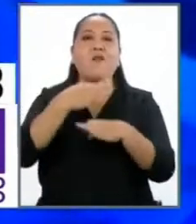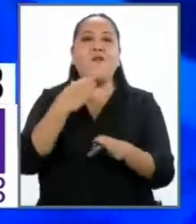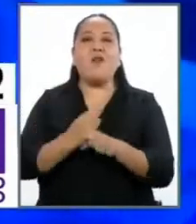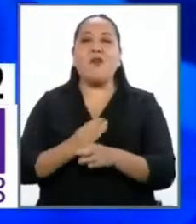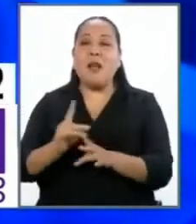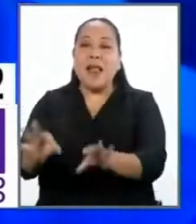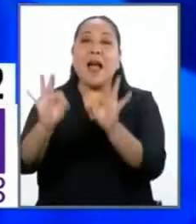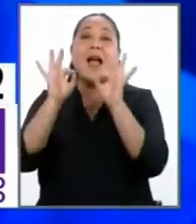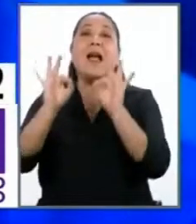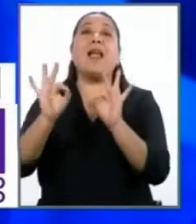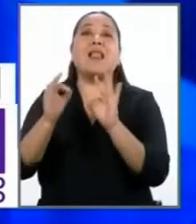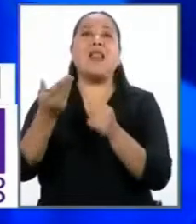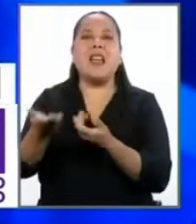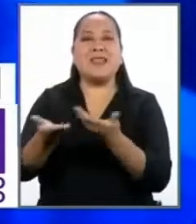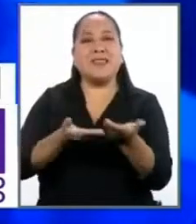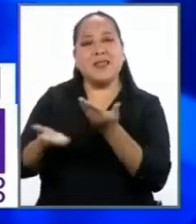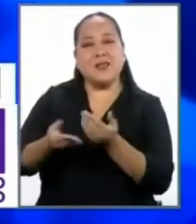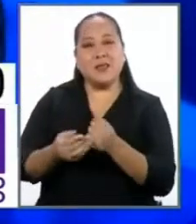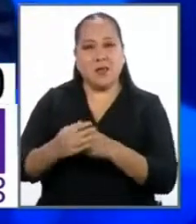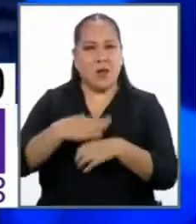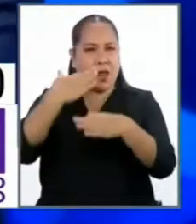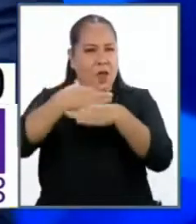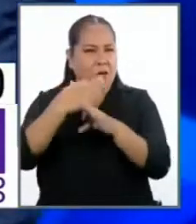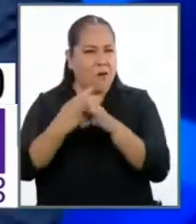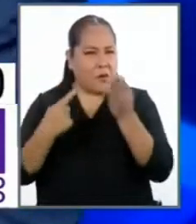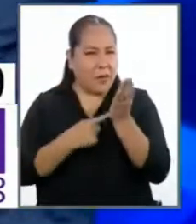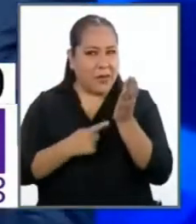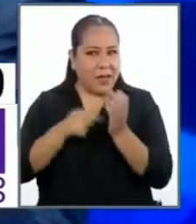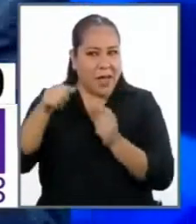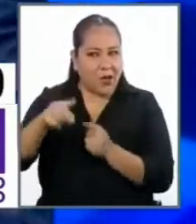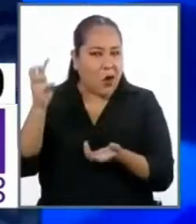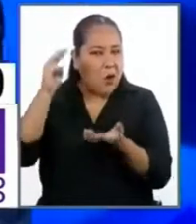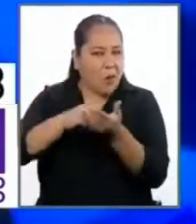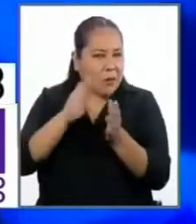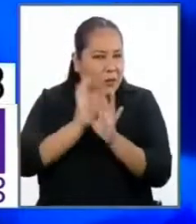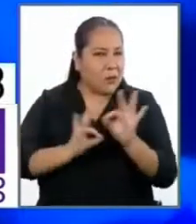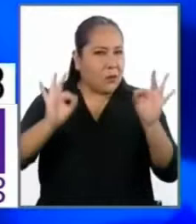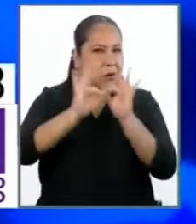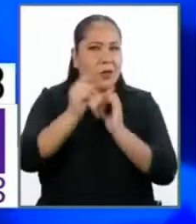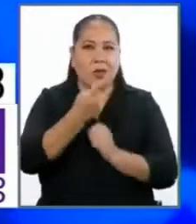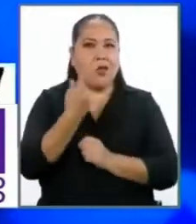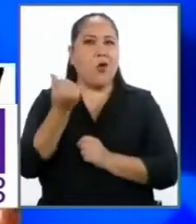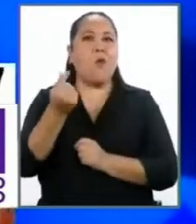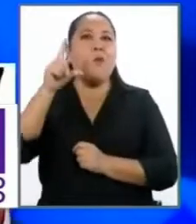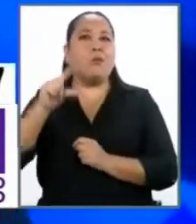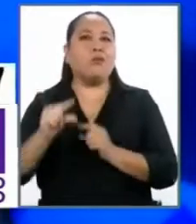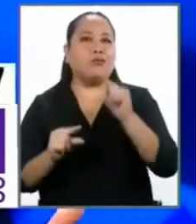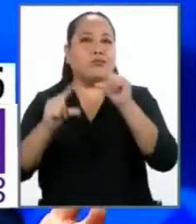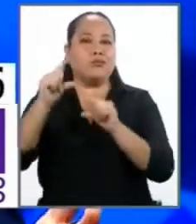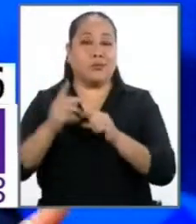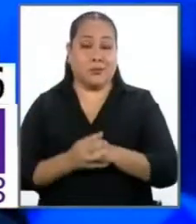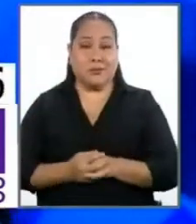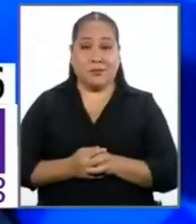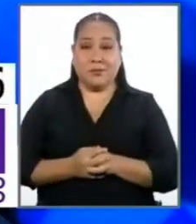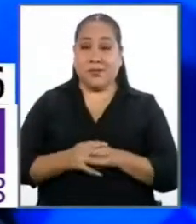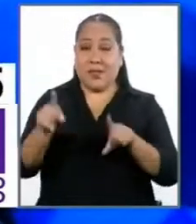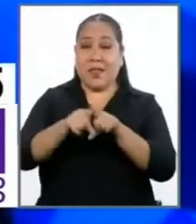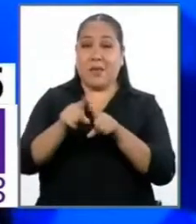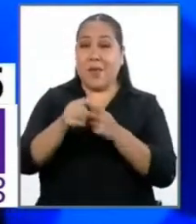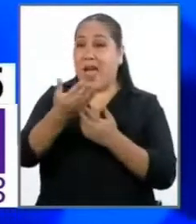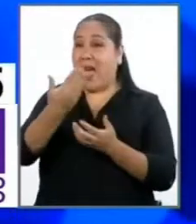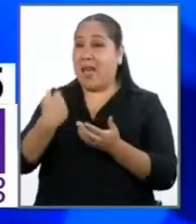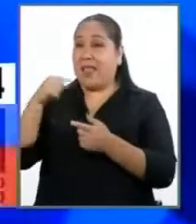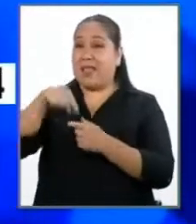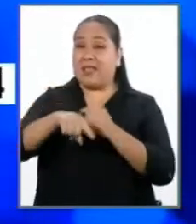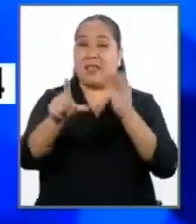donde la calidad del servicio y el componente técnico sean la prioridad y no los precios. Además, algo fundamental antes de esas